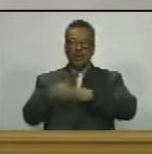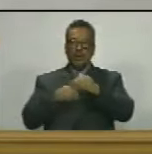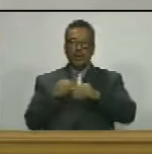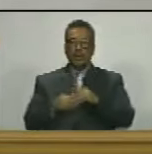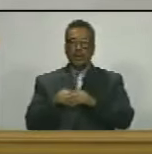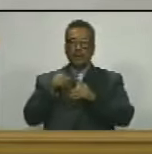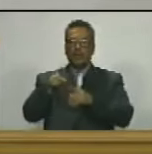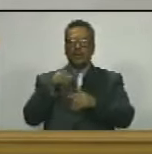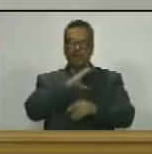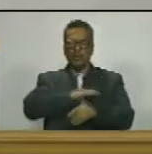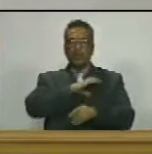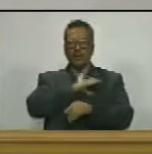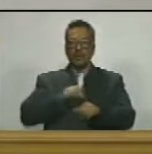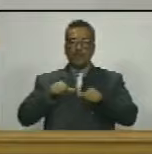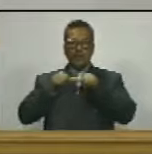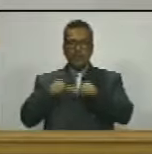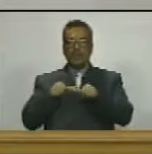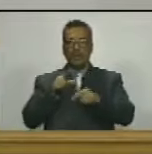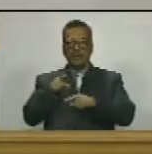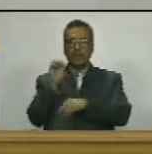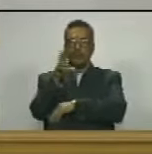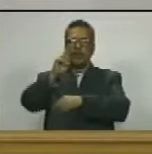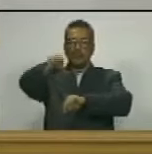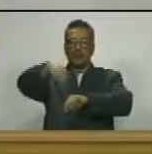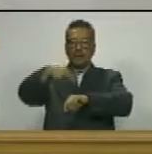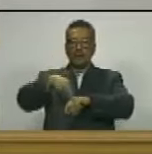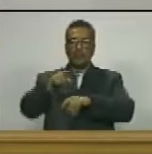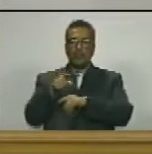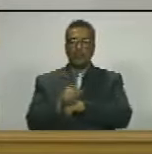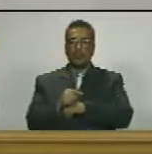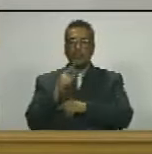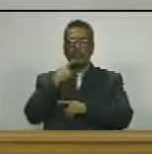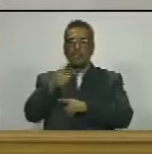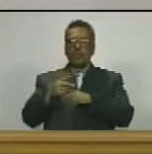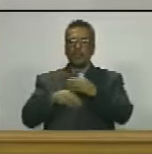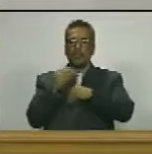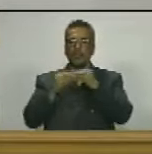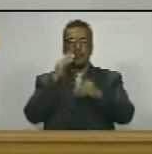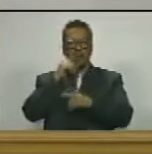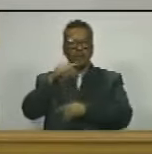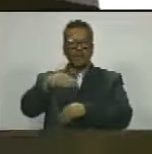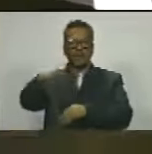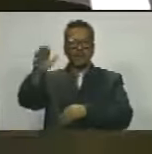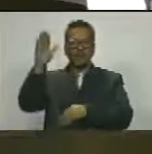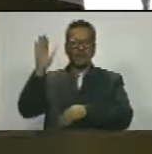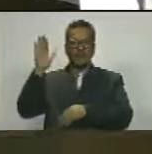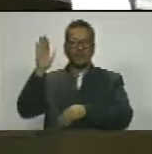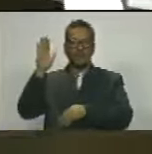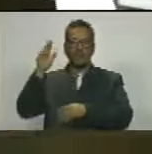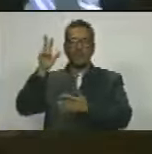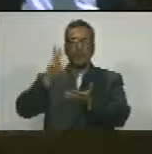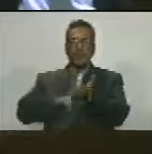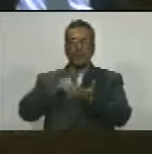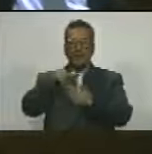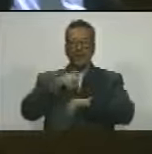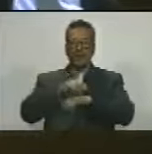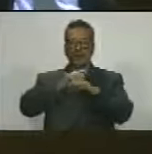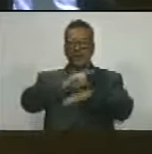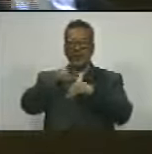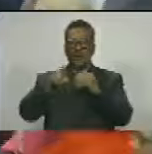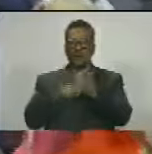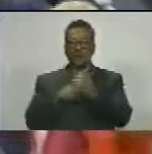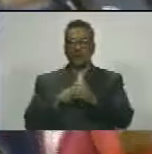de las comisiones permanentes de la asamblea nacional sirven de manifestarlo con la asedad de costumbre que ha aprobado por